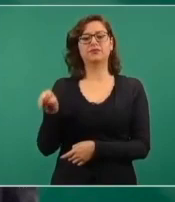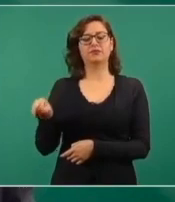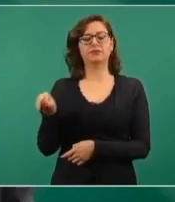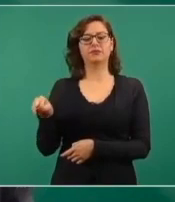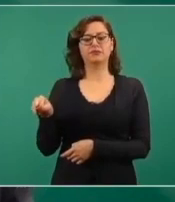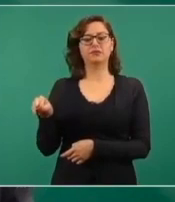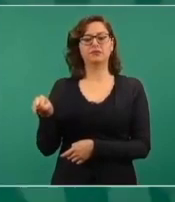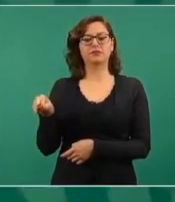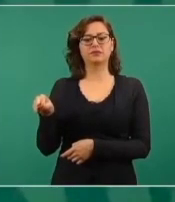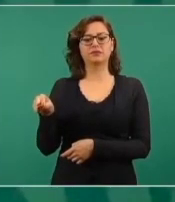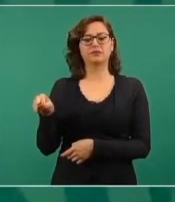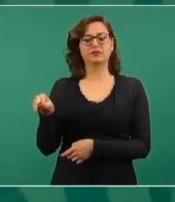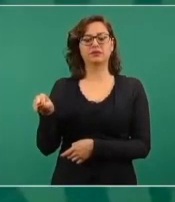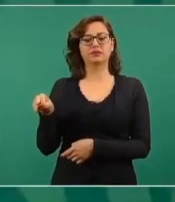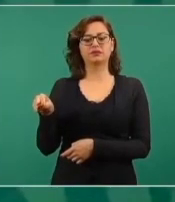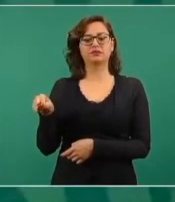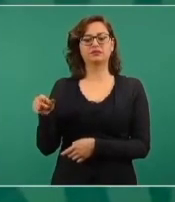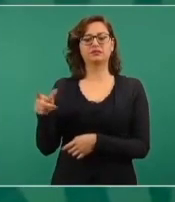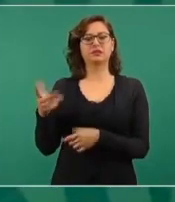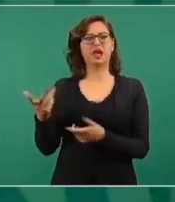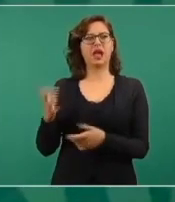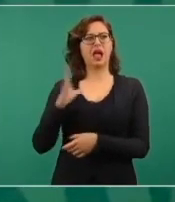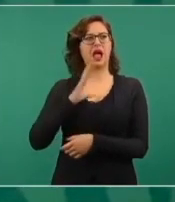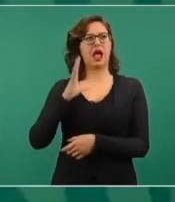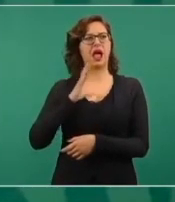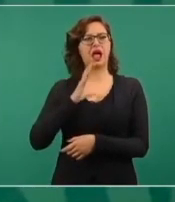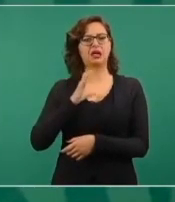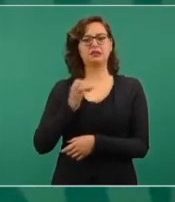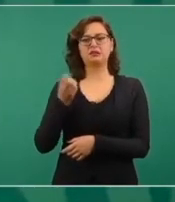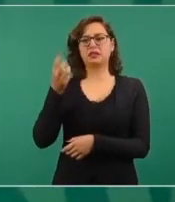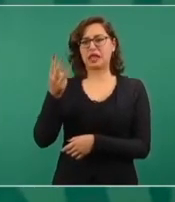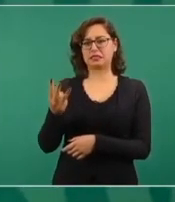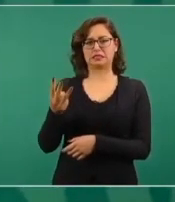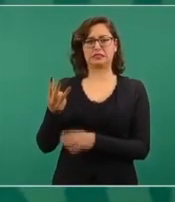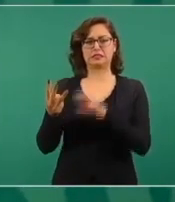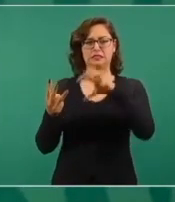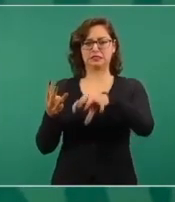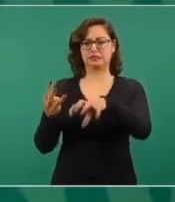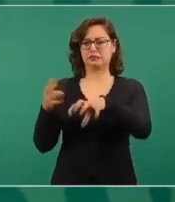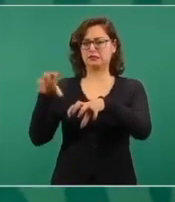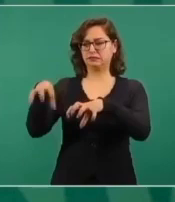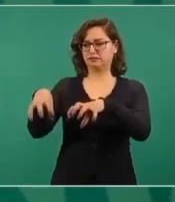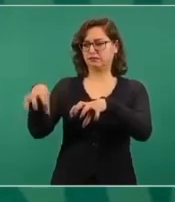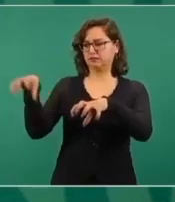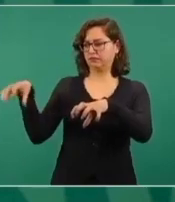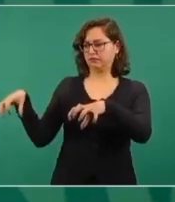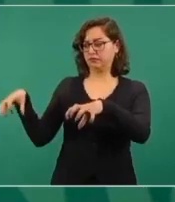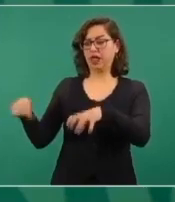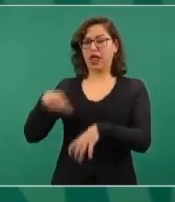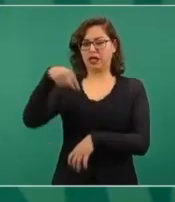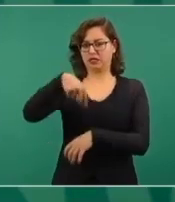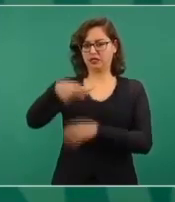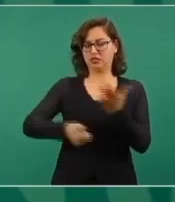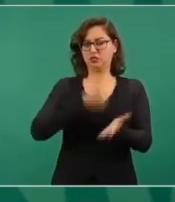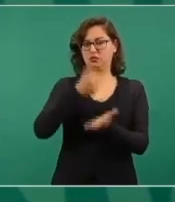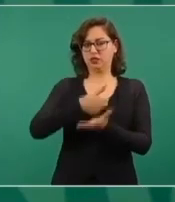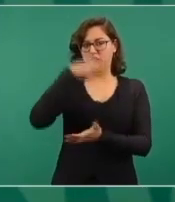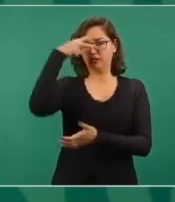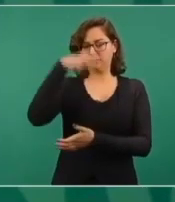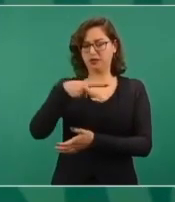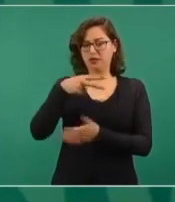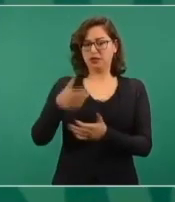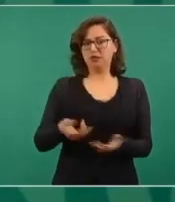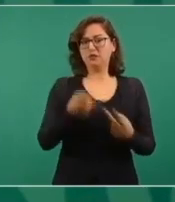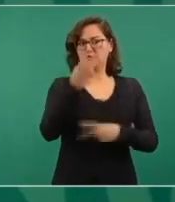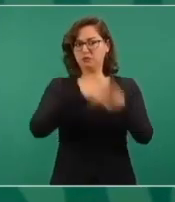Hay cuando menos tres organizaciones, los que están aquí es una organización y